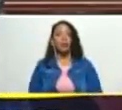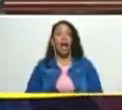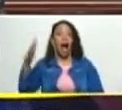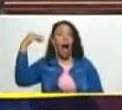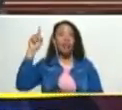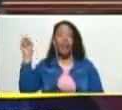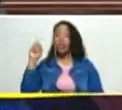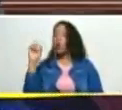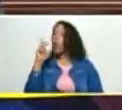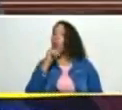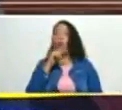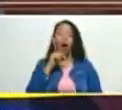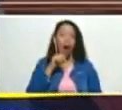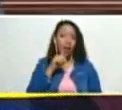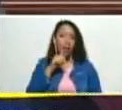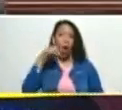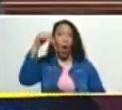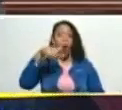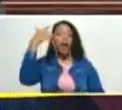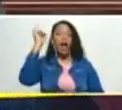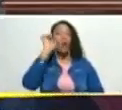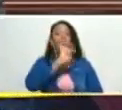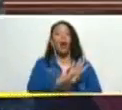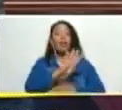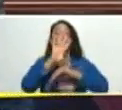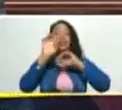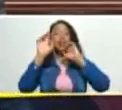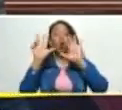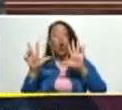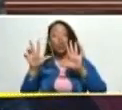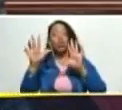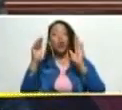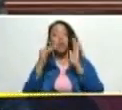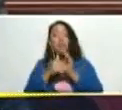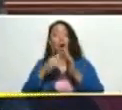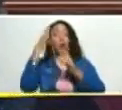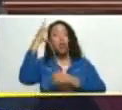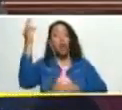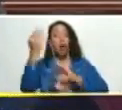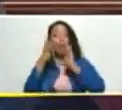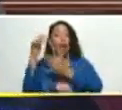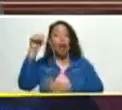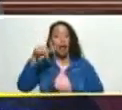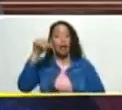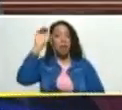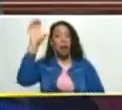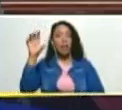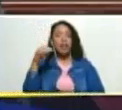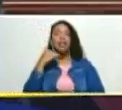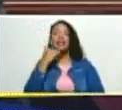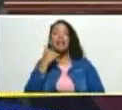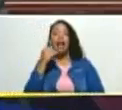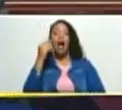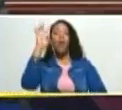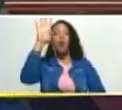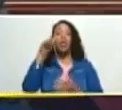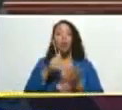hoy tenemos casi cuarenta ocho mil consejos comunales en el país más de cuatro mil comunas